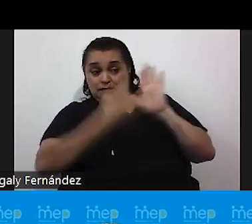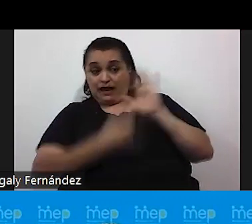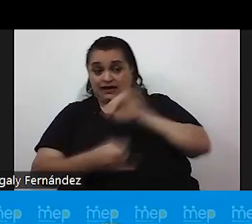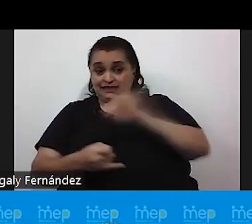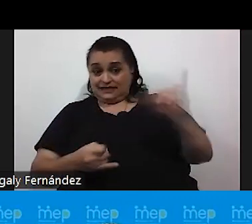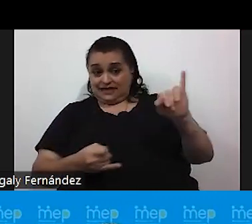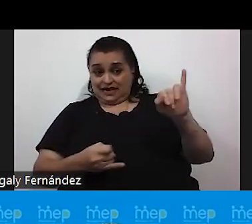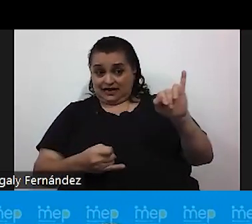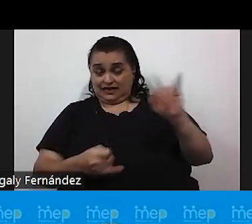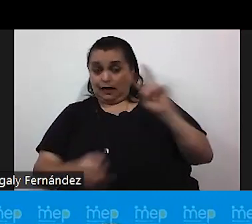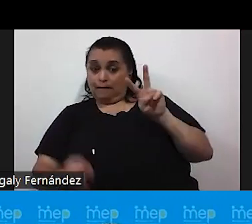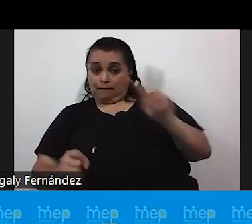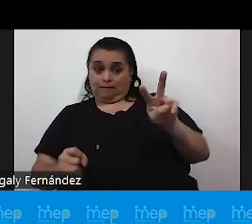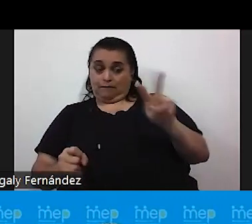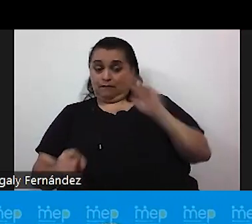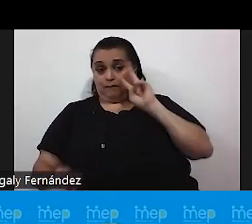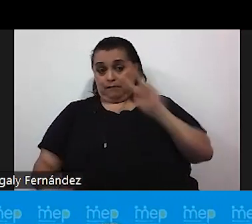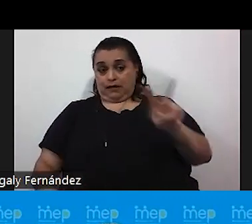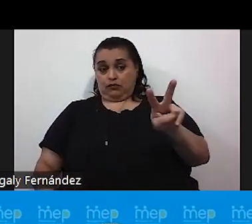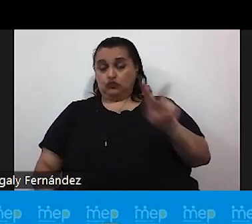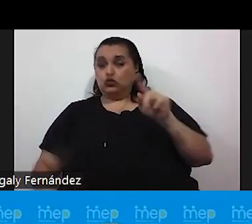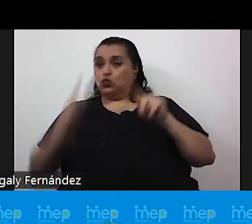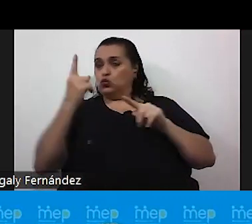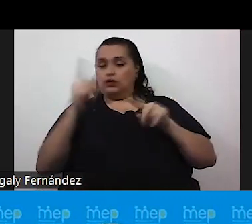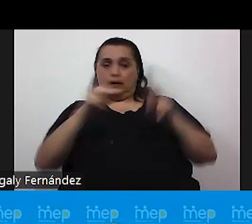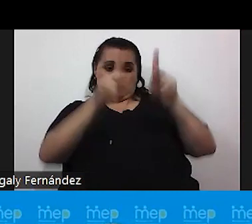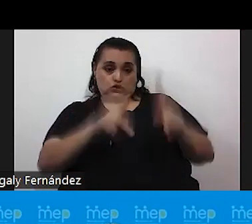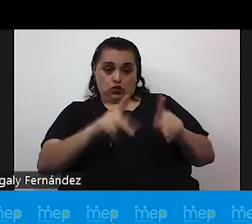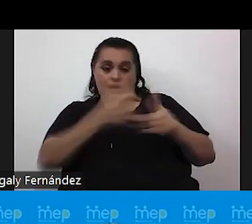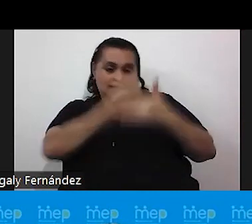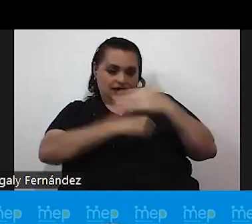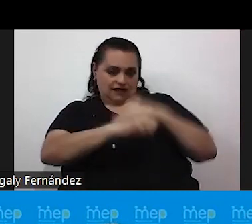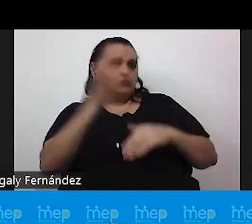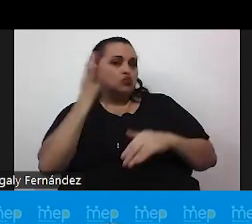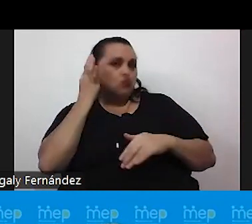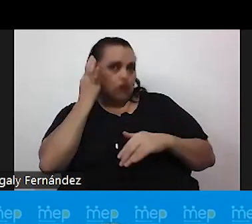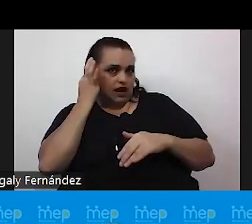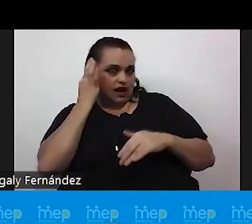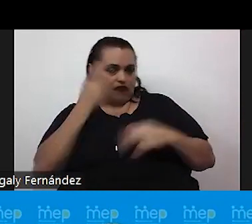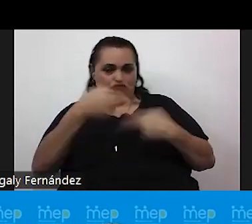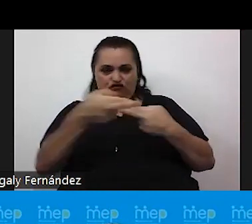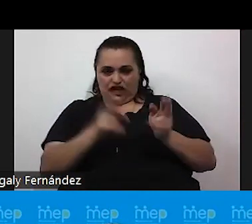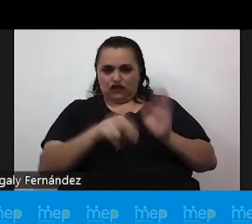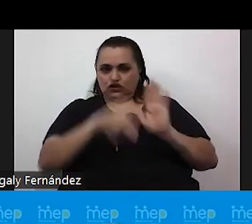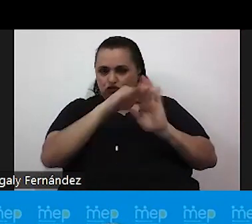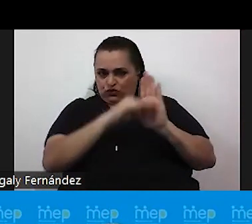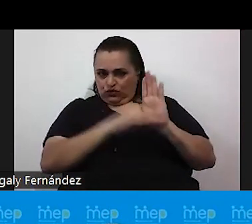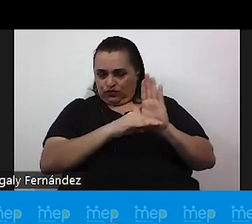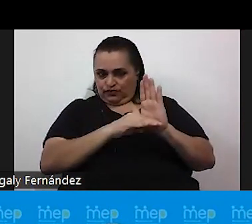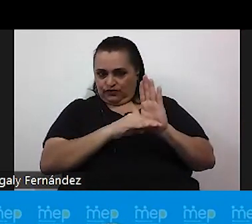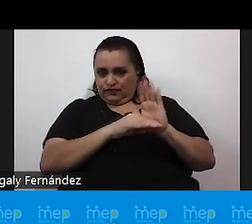vamos a encontrar una persona que nace como mujer en su sexo registral y cuando